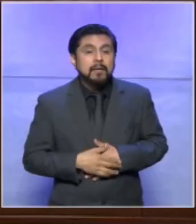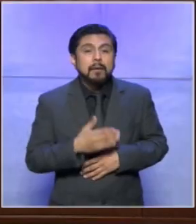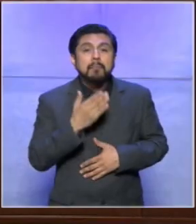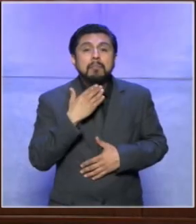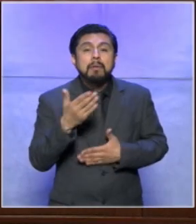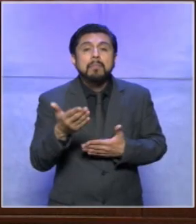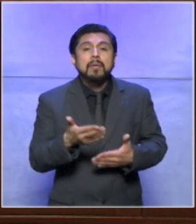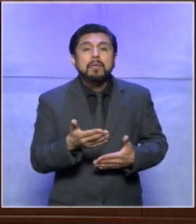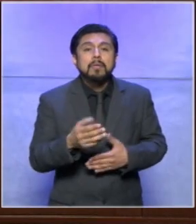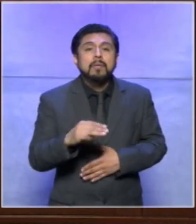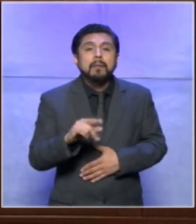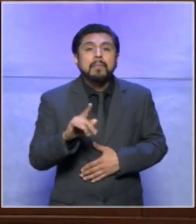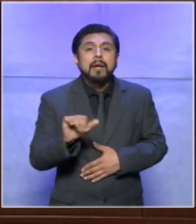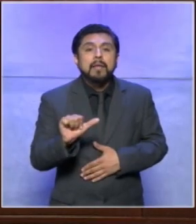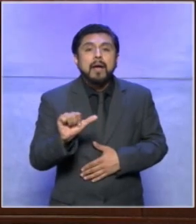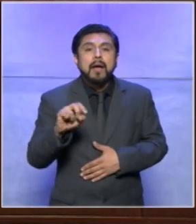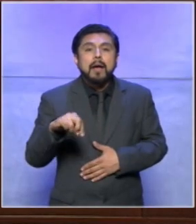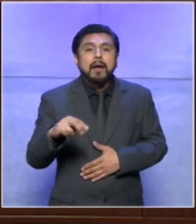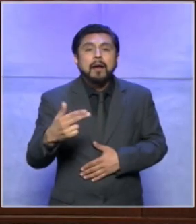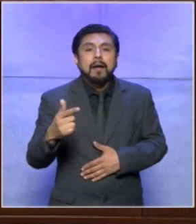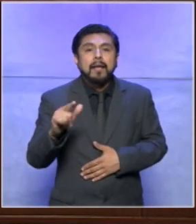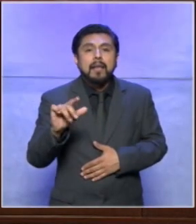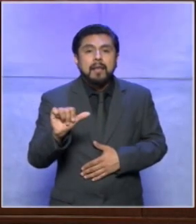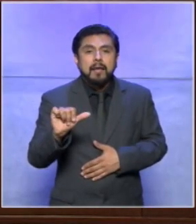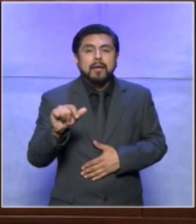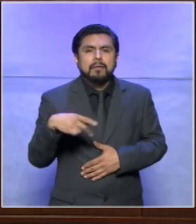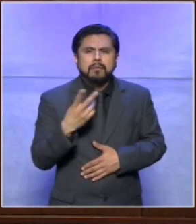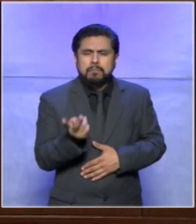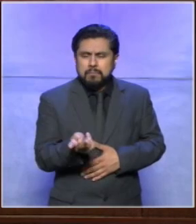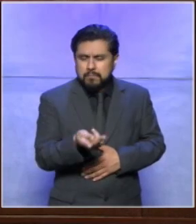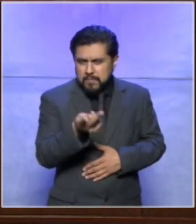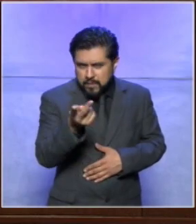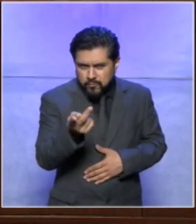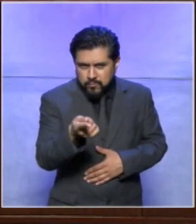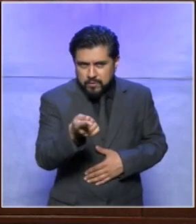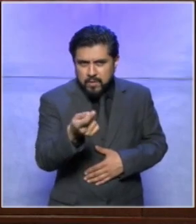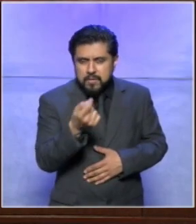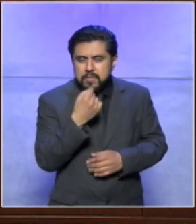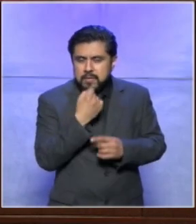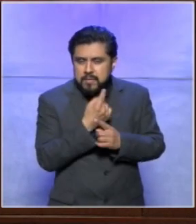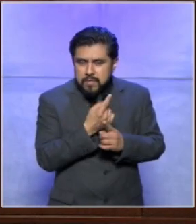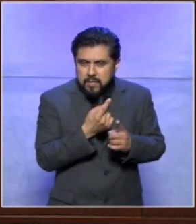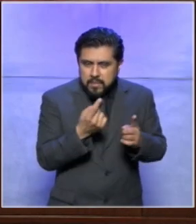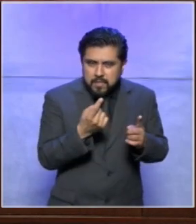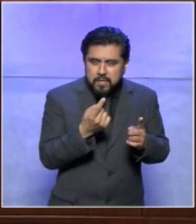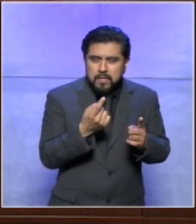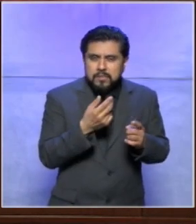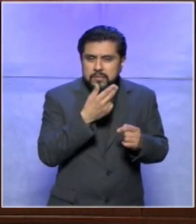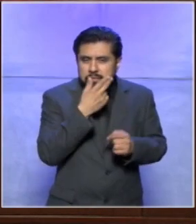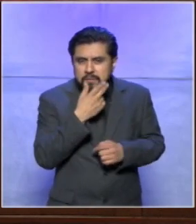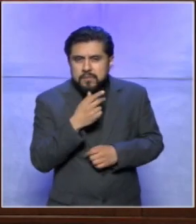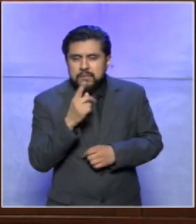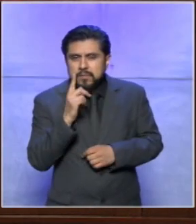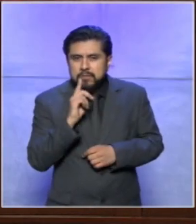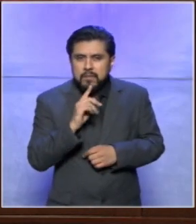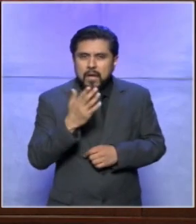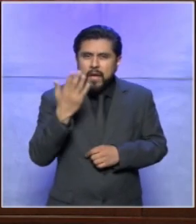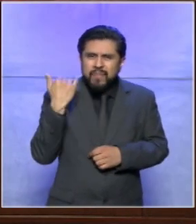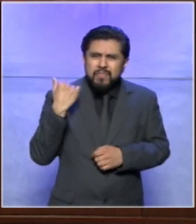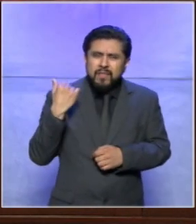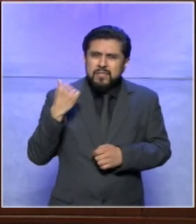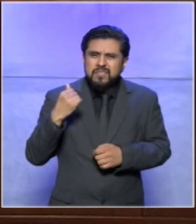a maría ángela bueno yo te voy a hacer una pregunta que tiene que ver con todos y todas aquellas niñas y niños que de alguna manera han sido